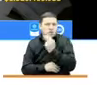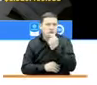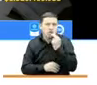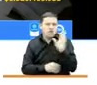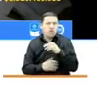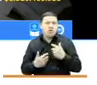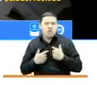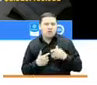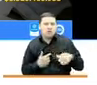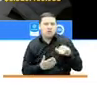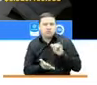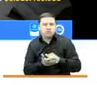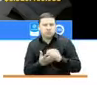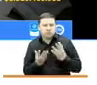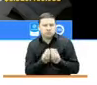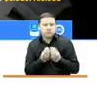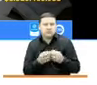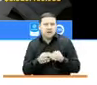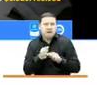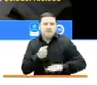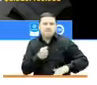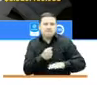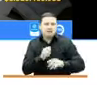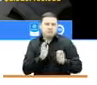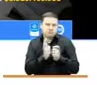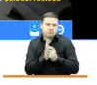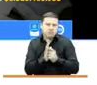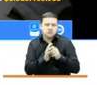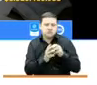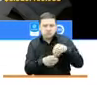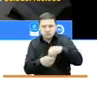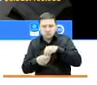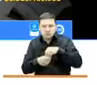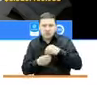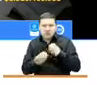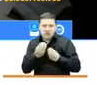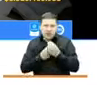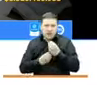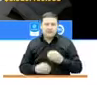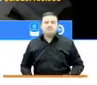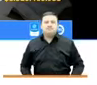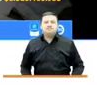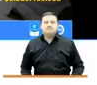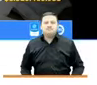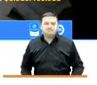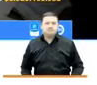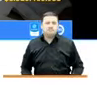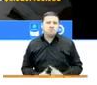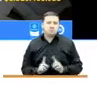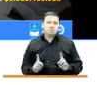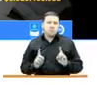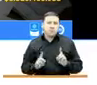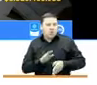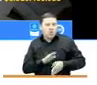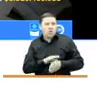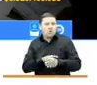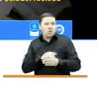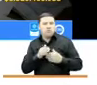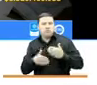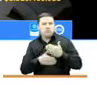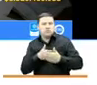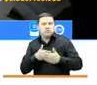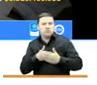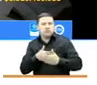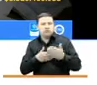víctimas en esos componentes tan básicos como son el alojamiento y la alimentación. Pero dando también continuidad a todo el